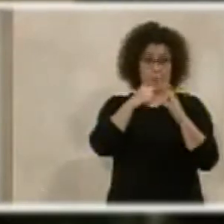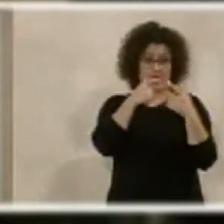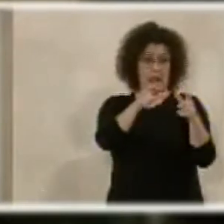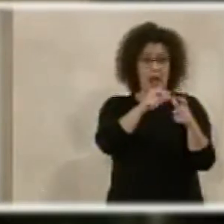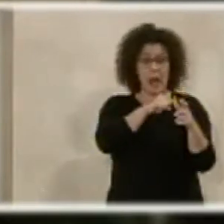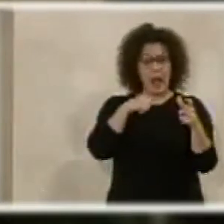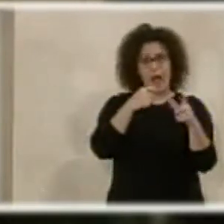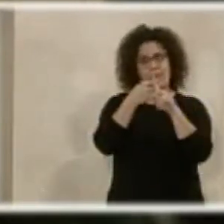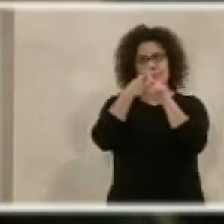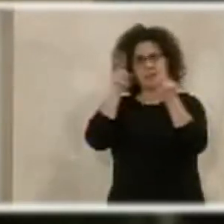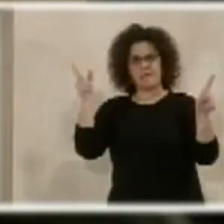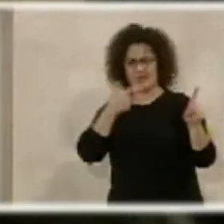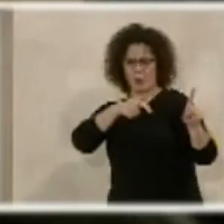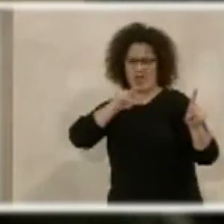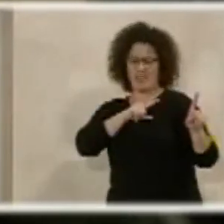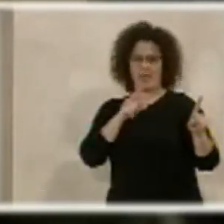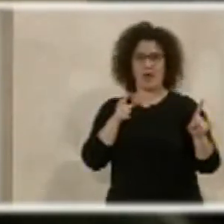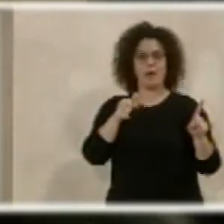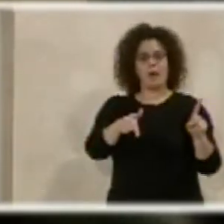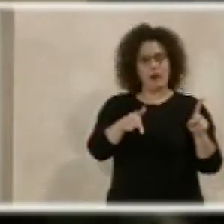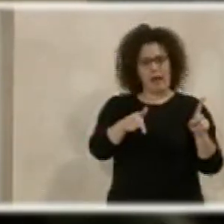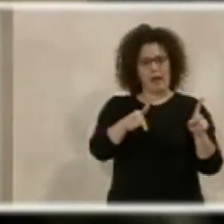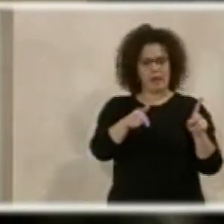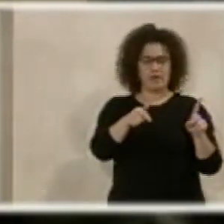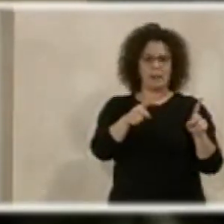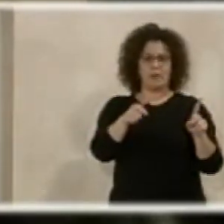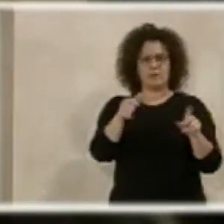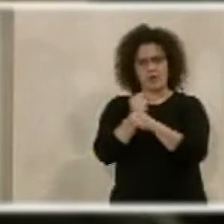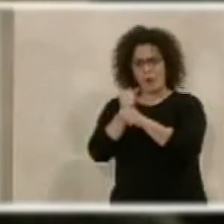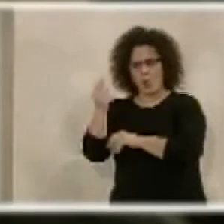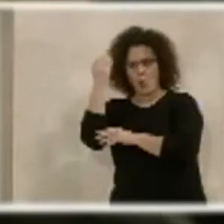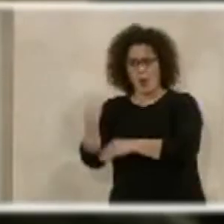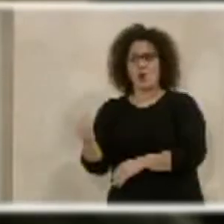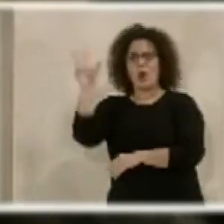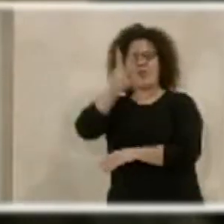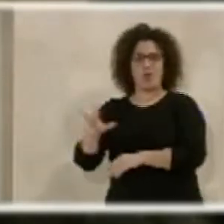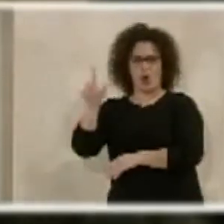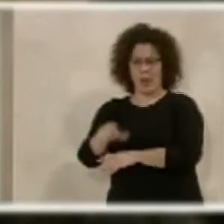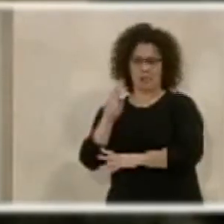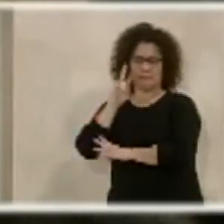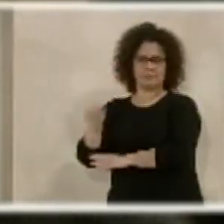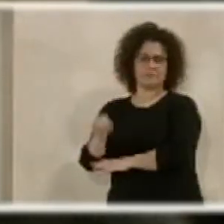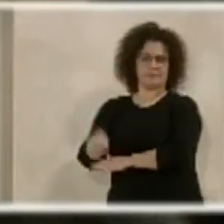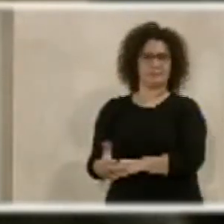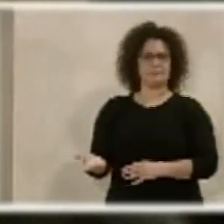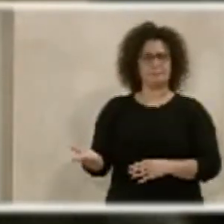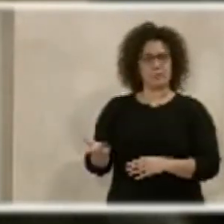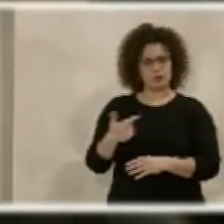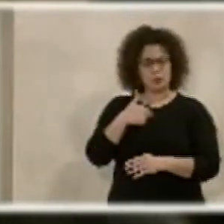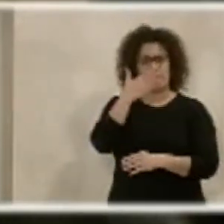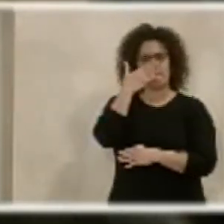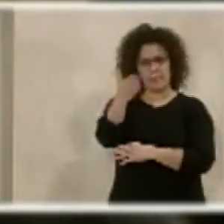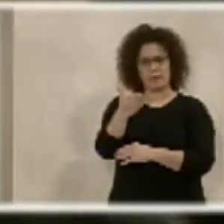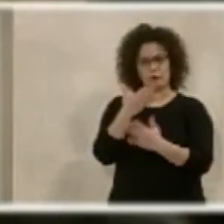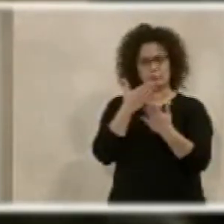diferente del resto de policías. Tampoco se tuvo en cuenta esa gran labor que hace a nivel nacional. Yo reivindicaría algo para